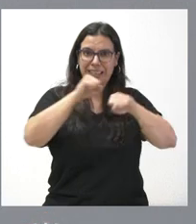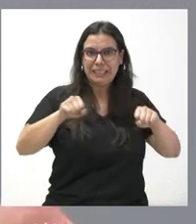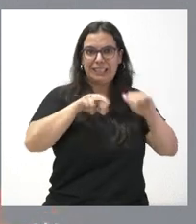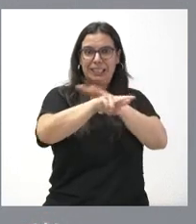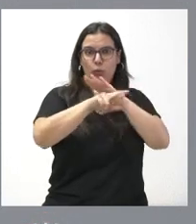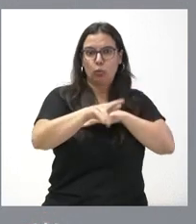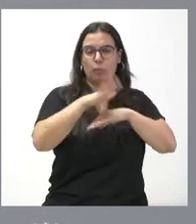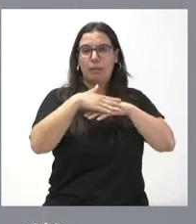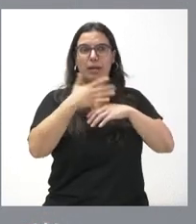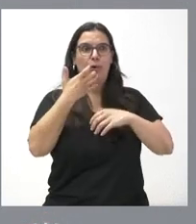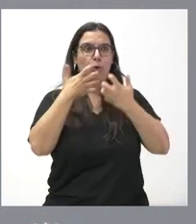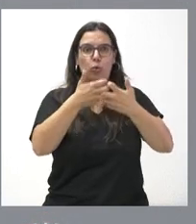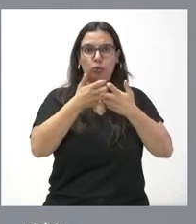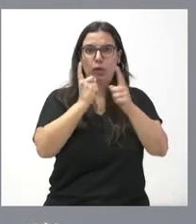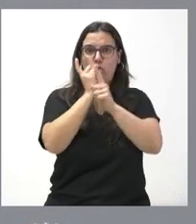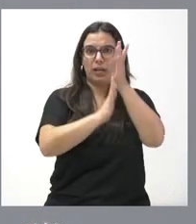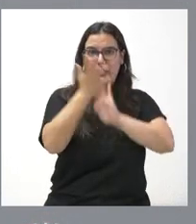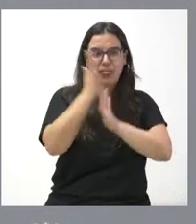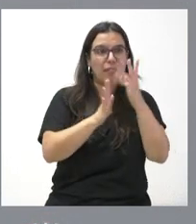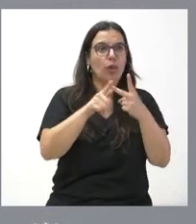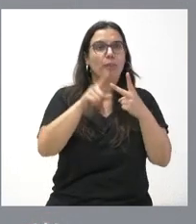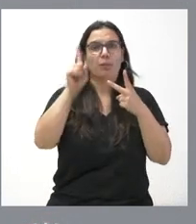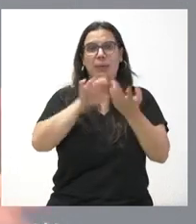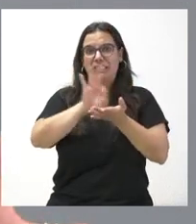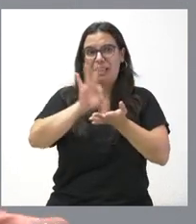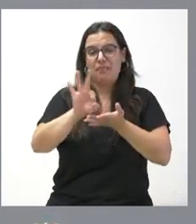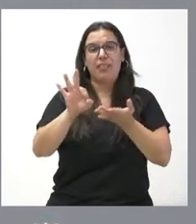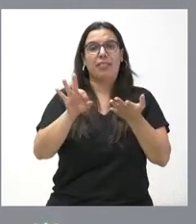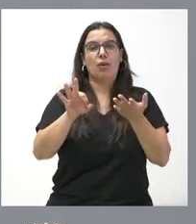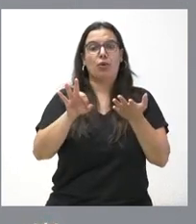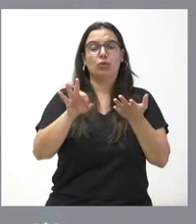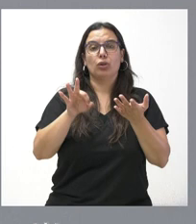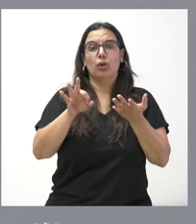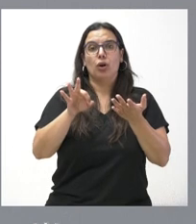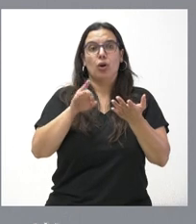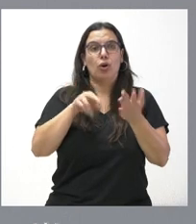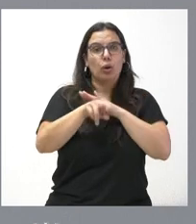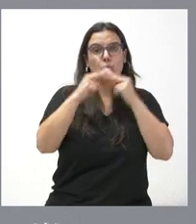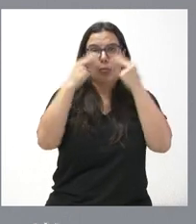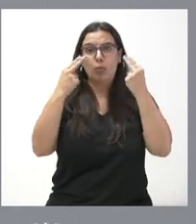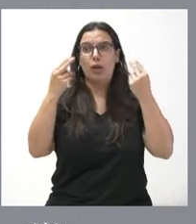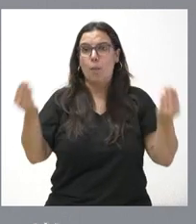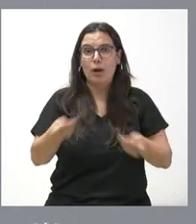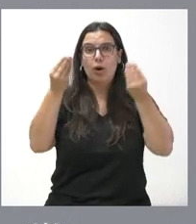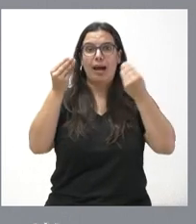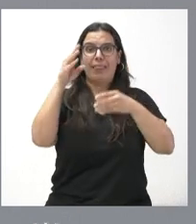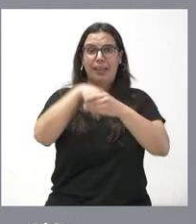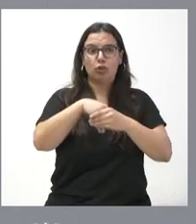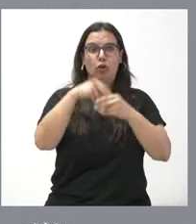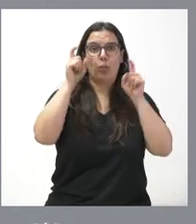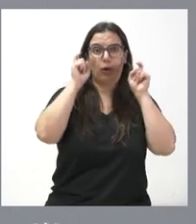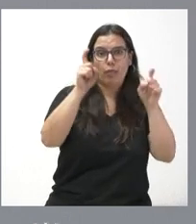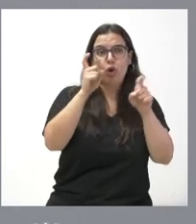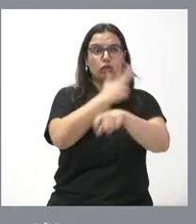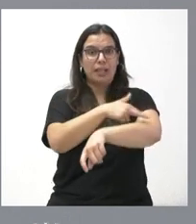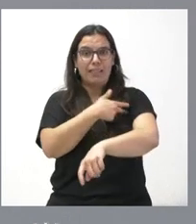tenemos en la lucha contra incendios, tener mejores servicios y mejores dotaciones públicas en educación, sanidad o dependencia que